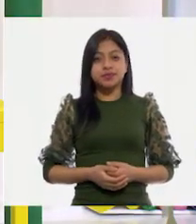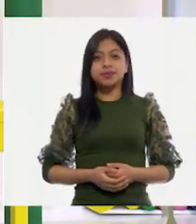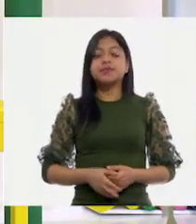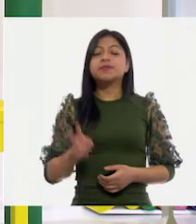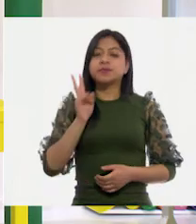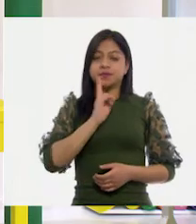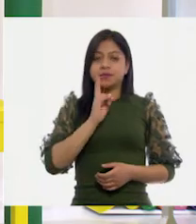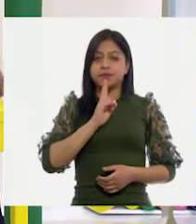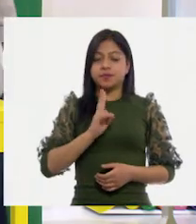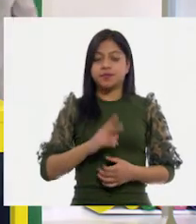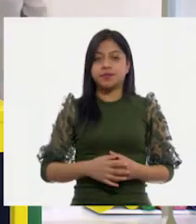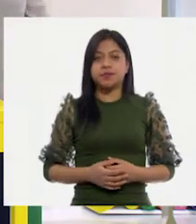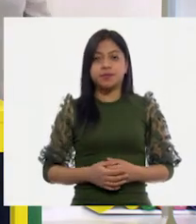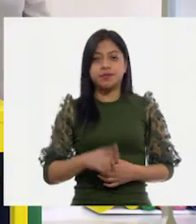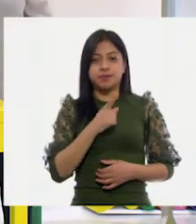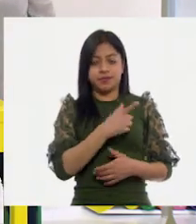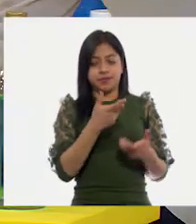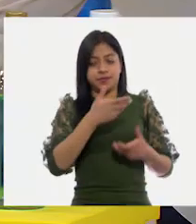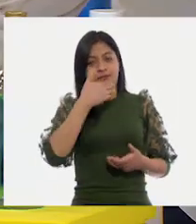logra Ale.